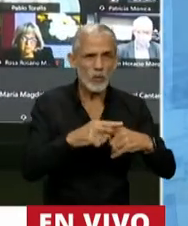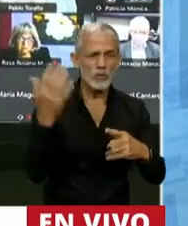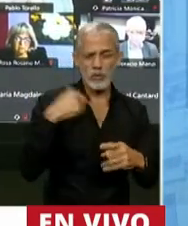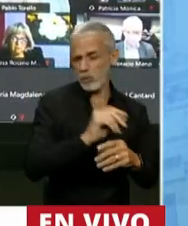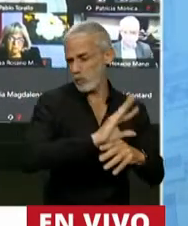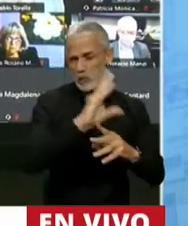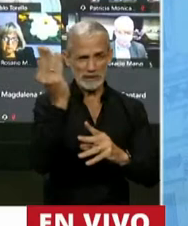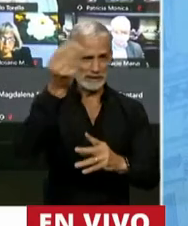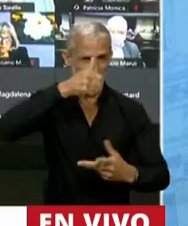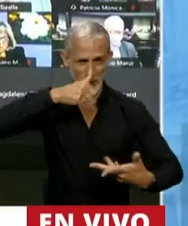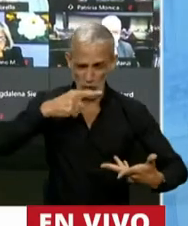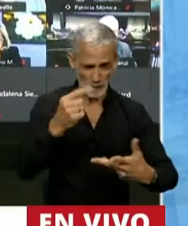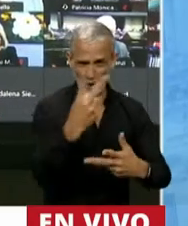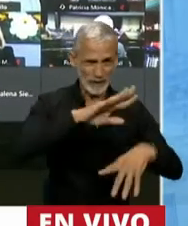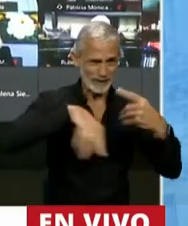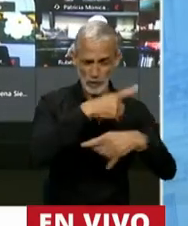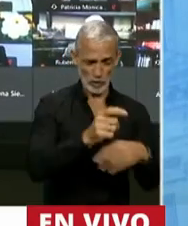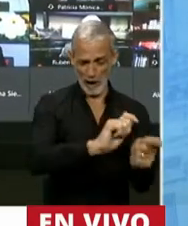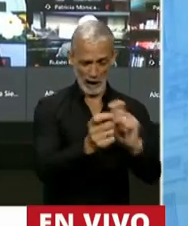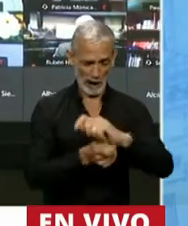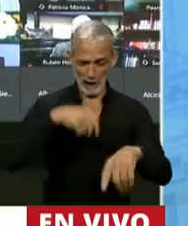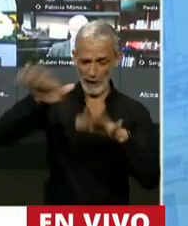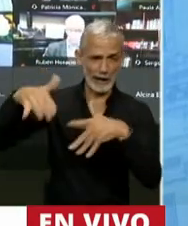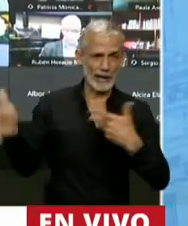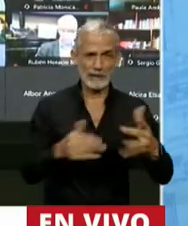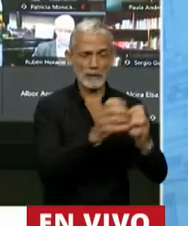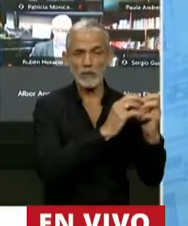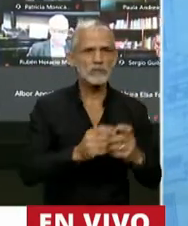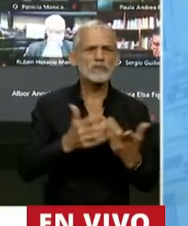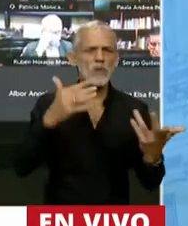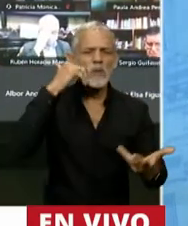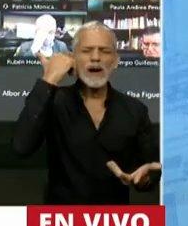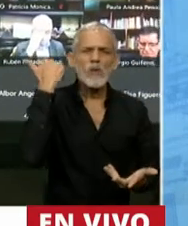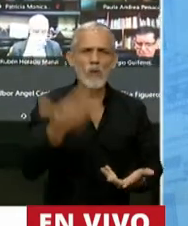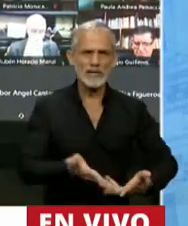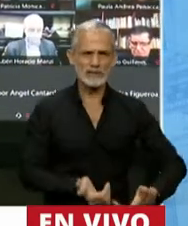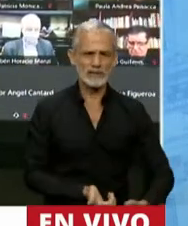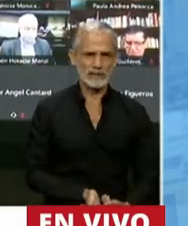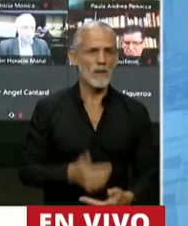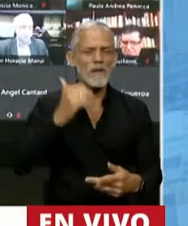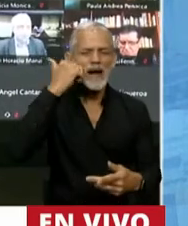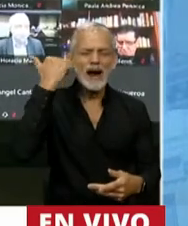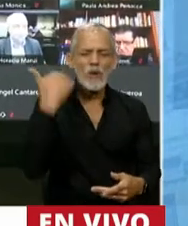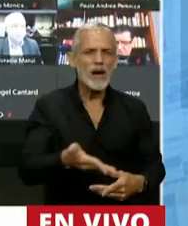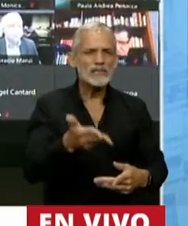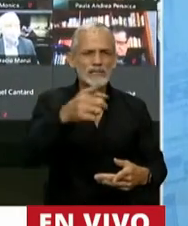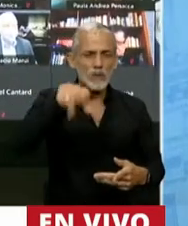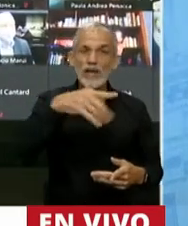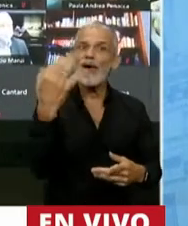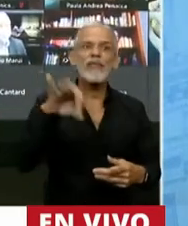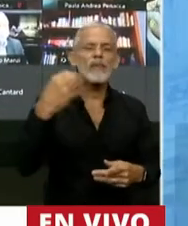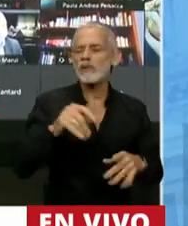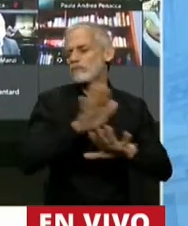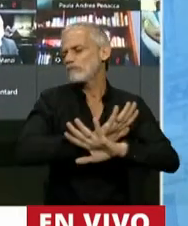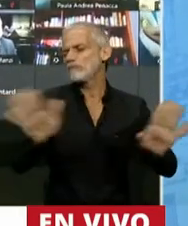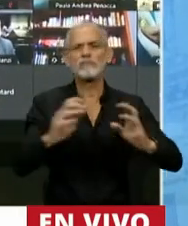medianoche, en menos de 24 horas hicieron la convocatoria, por vergüenza, por vergüenza, tendrían